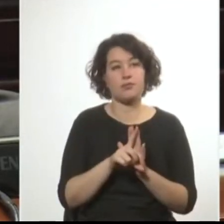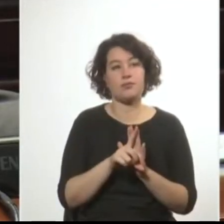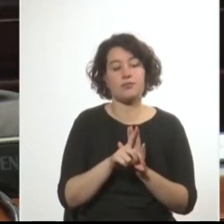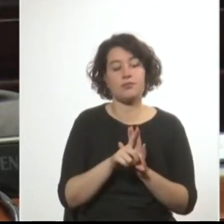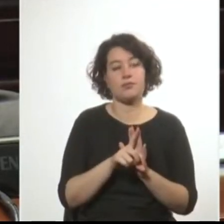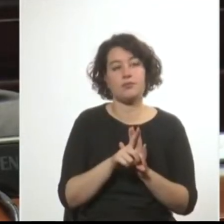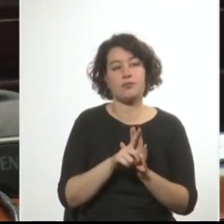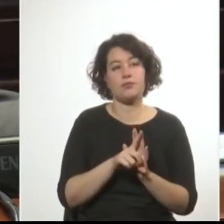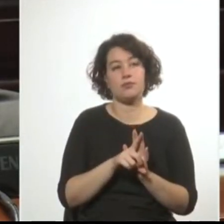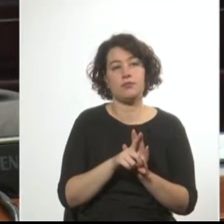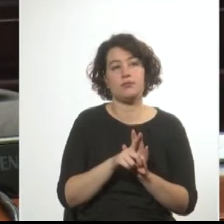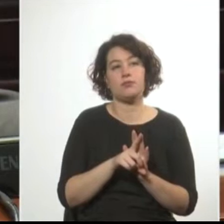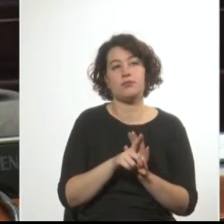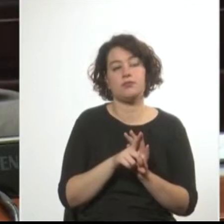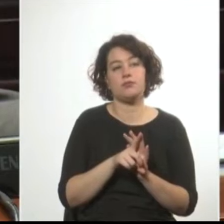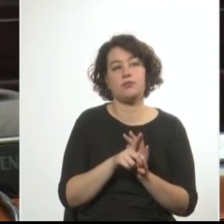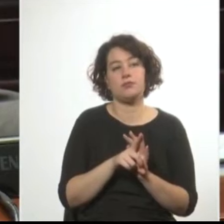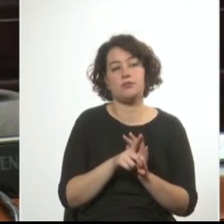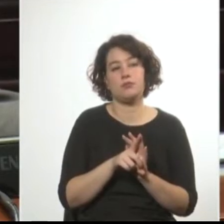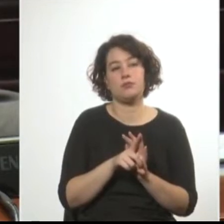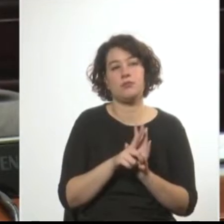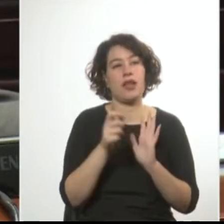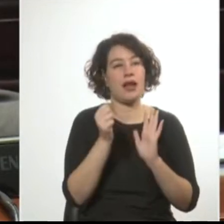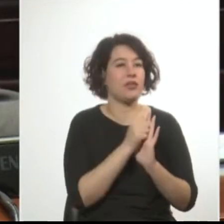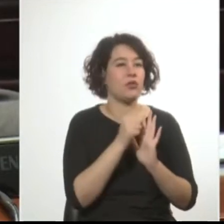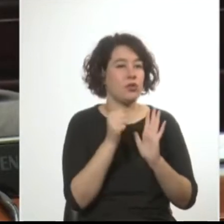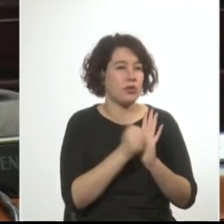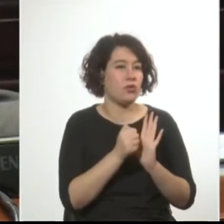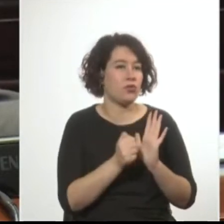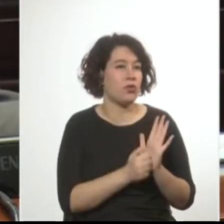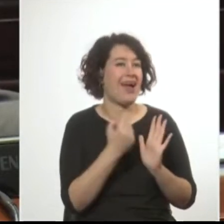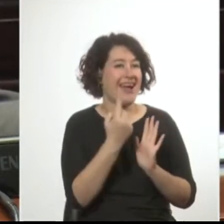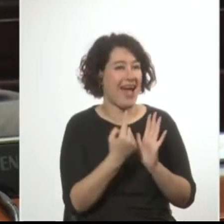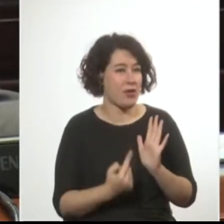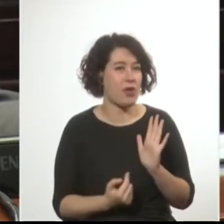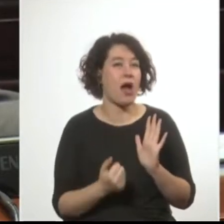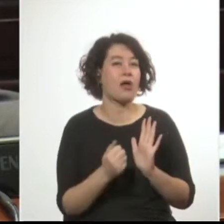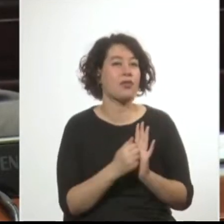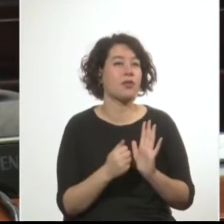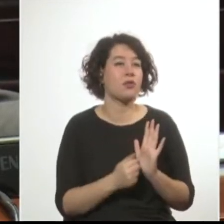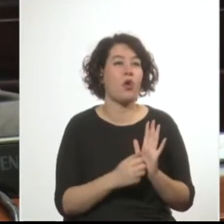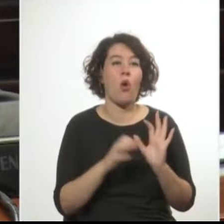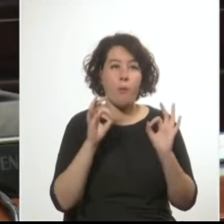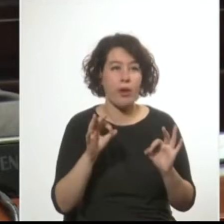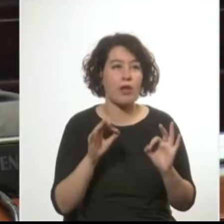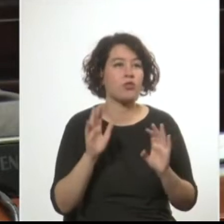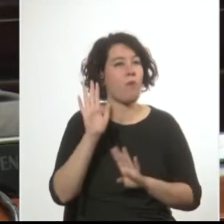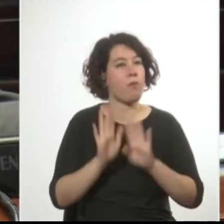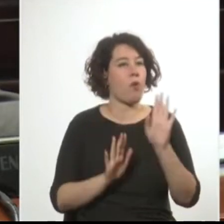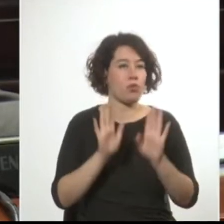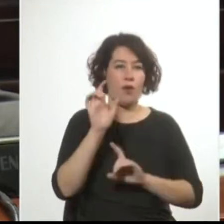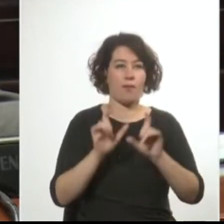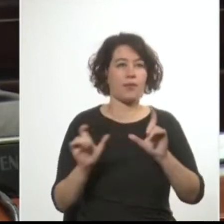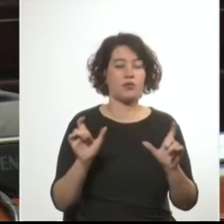aprobada artículo por artículo y algunos de ellos tuvieron la unanimidad de los votos de los